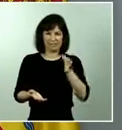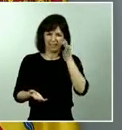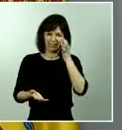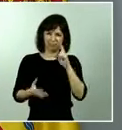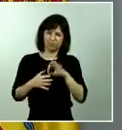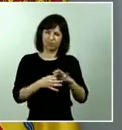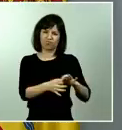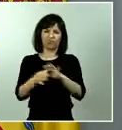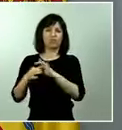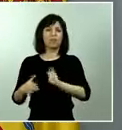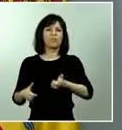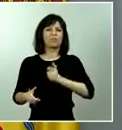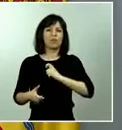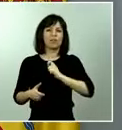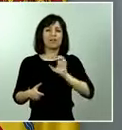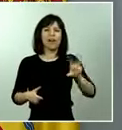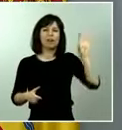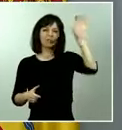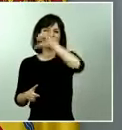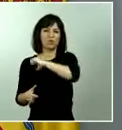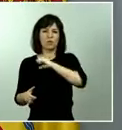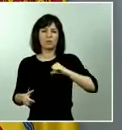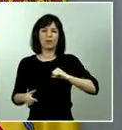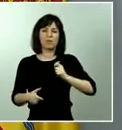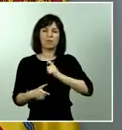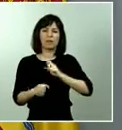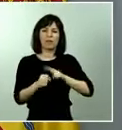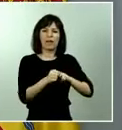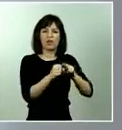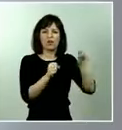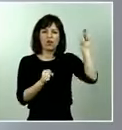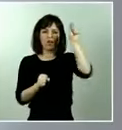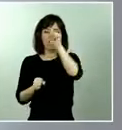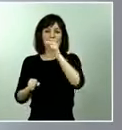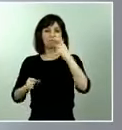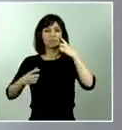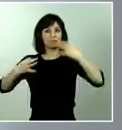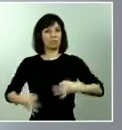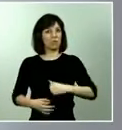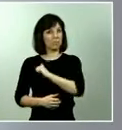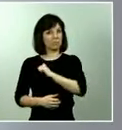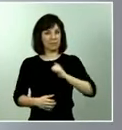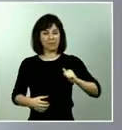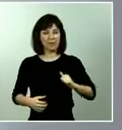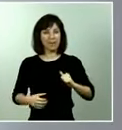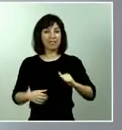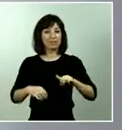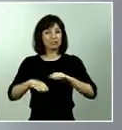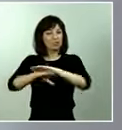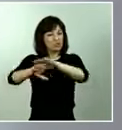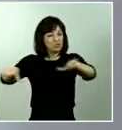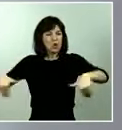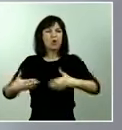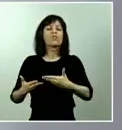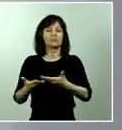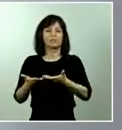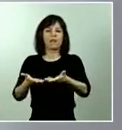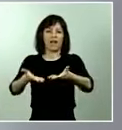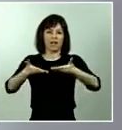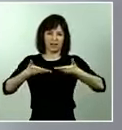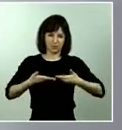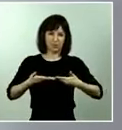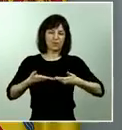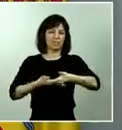autonómicas, las policías locales, la seguridad privada, todos han estado también ayudando y colaborando con el